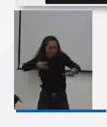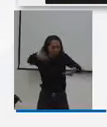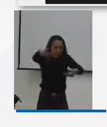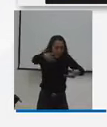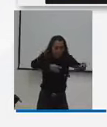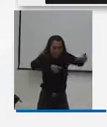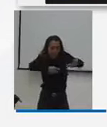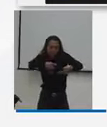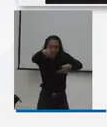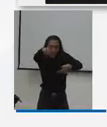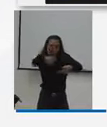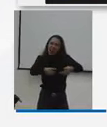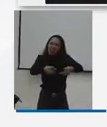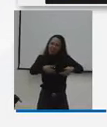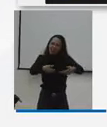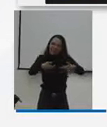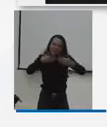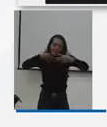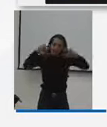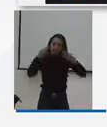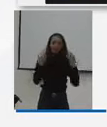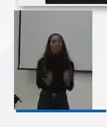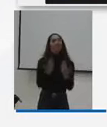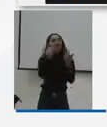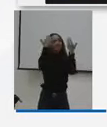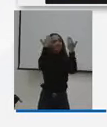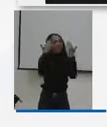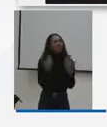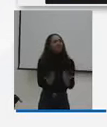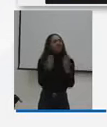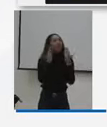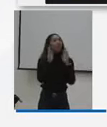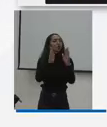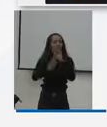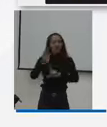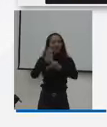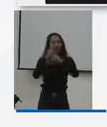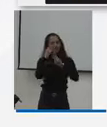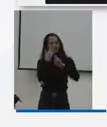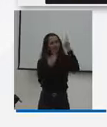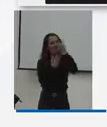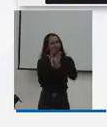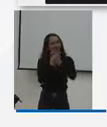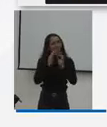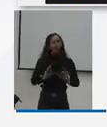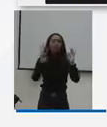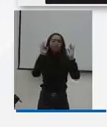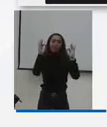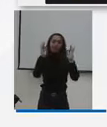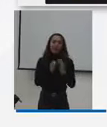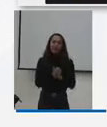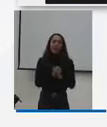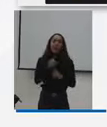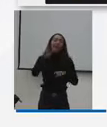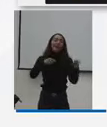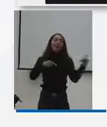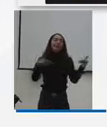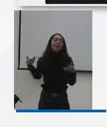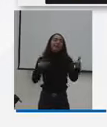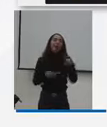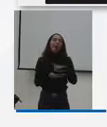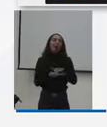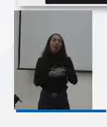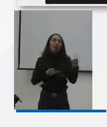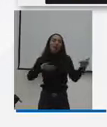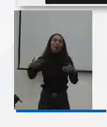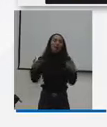constructivas de un buen proyecto deportivo de ley para el deporte en Colombia para no desgastarnos de